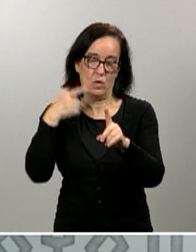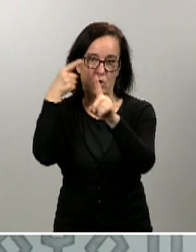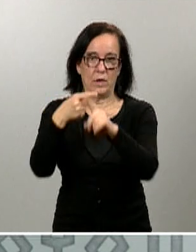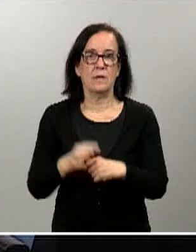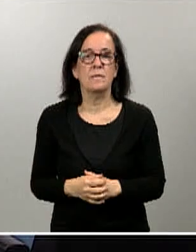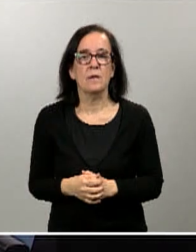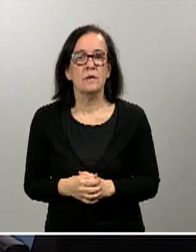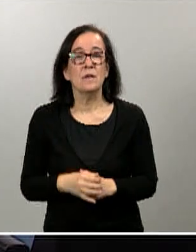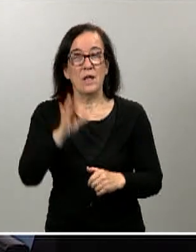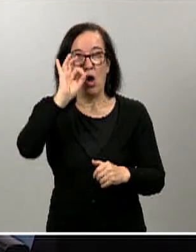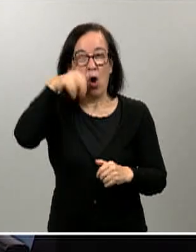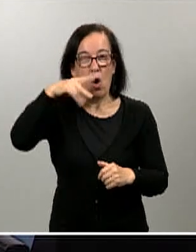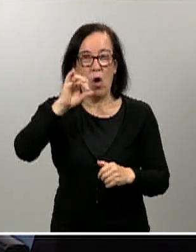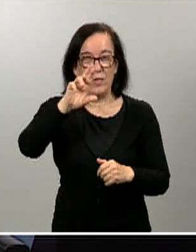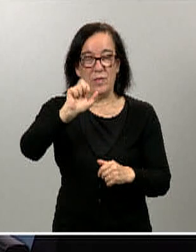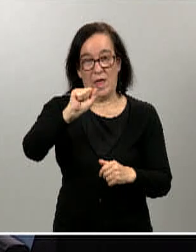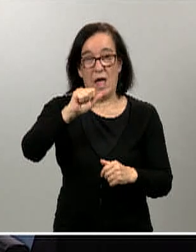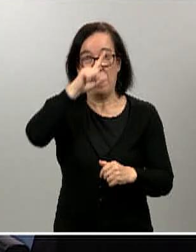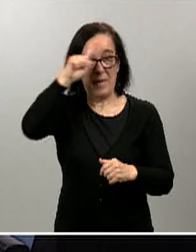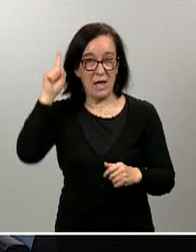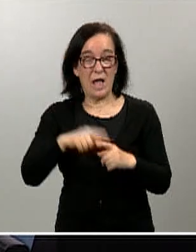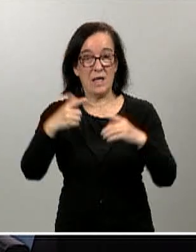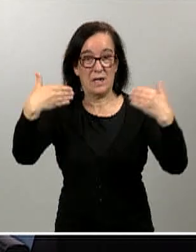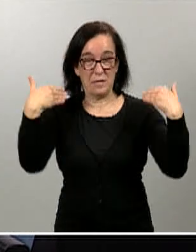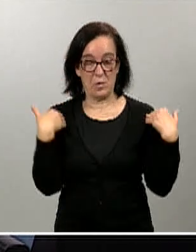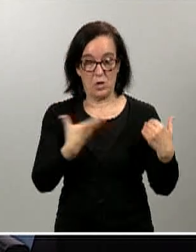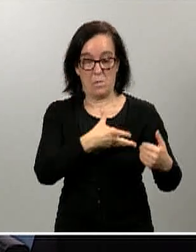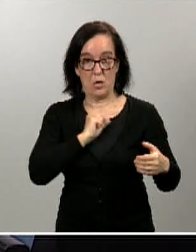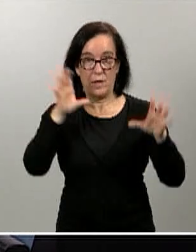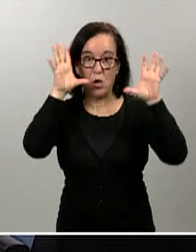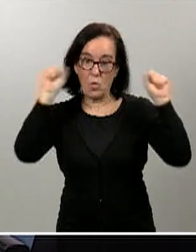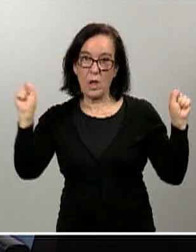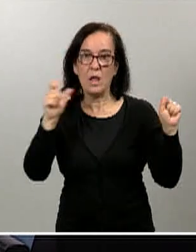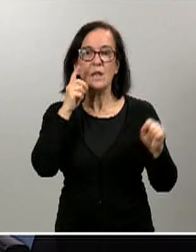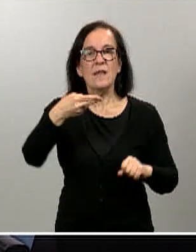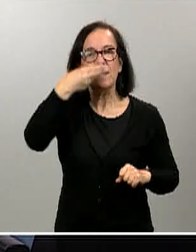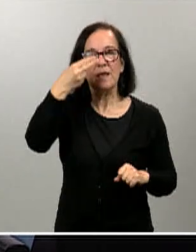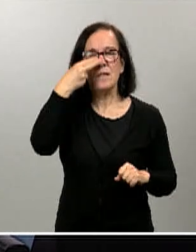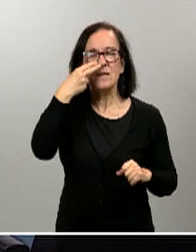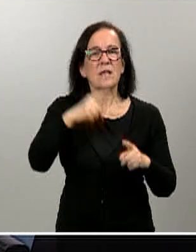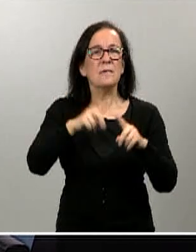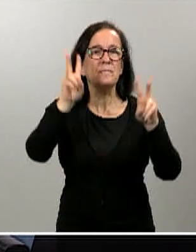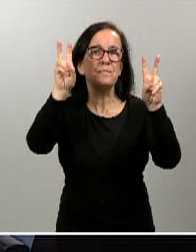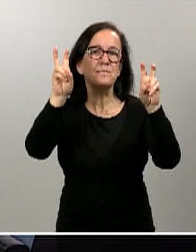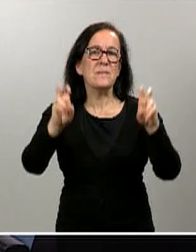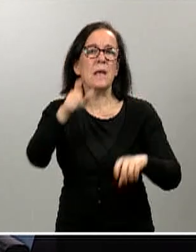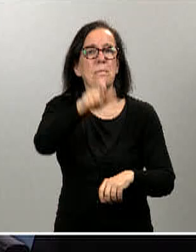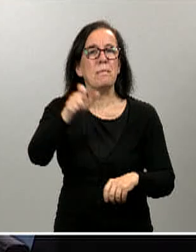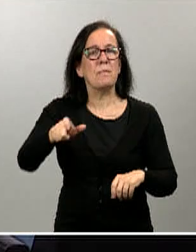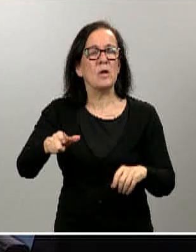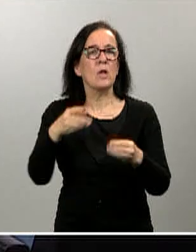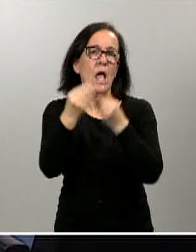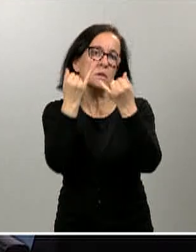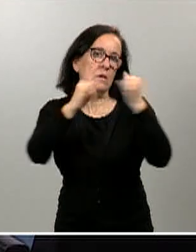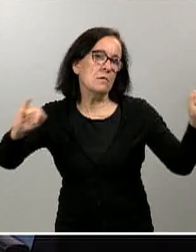Onda Madrid, responsable de la Policía y de la Guardia Civil, sigue interesada en los casos de personas que hayan celebrado o simulado